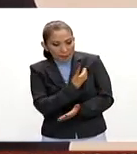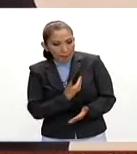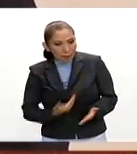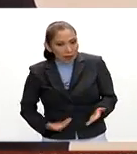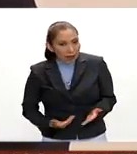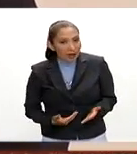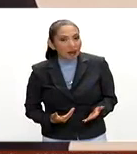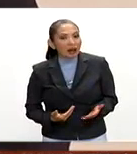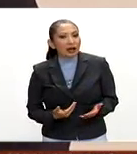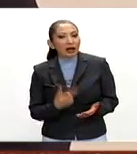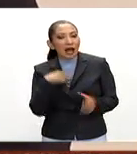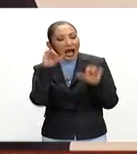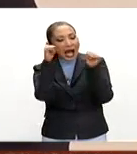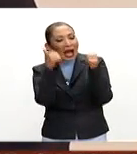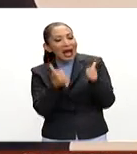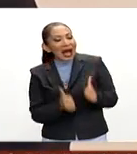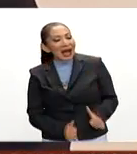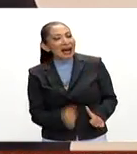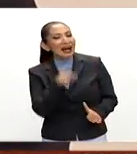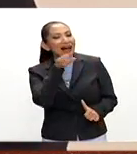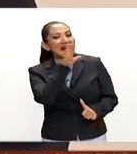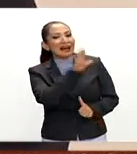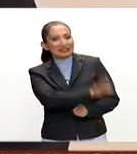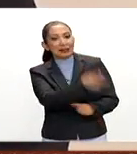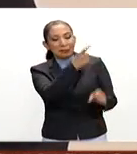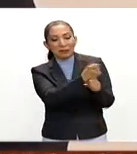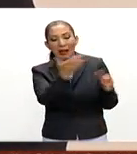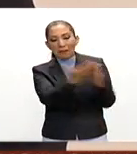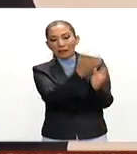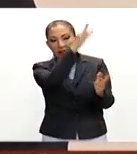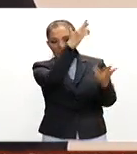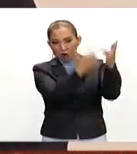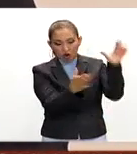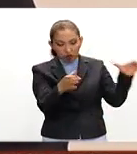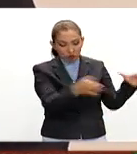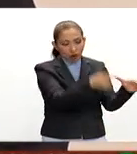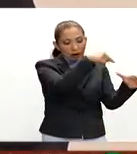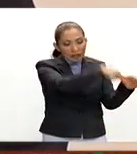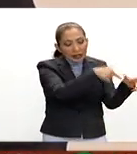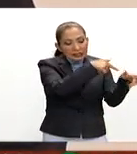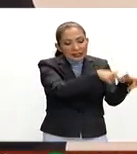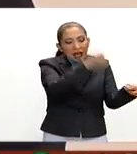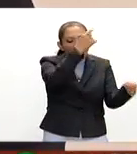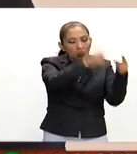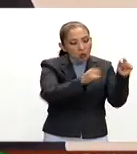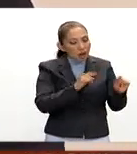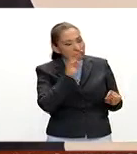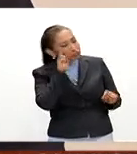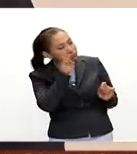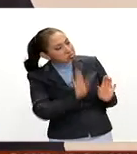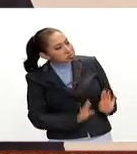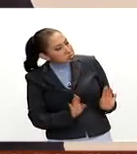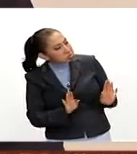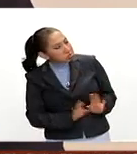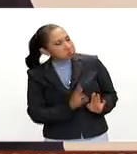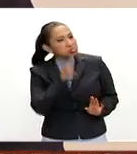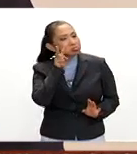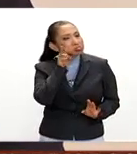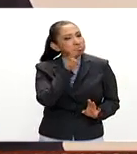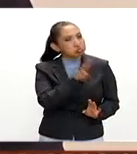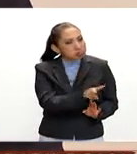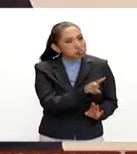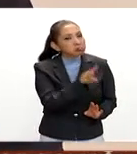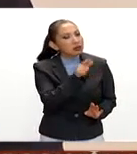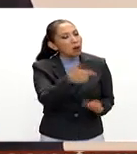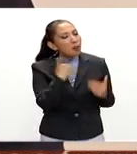de este arte de la primera parte de la revolución permanece en algunos rasgos de él